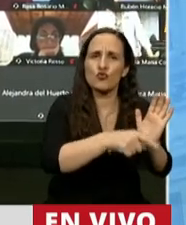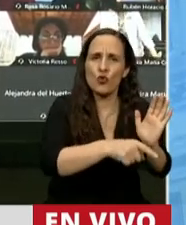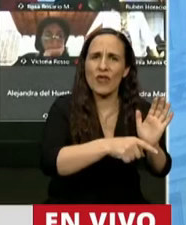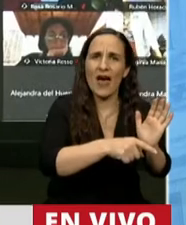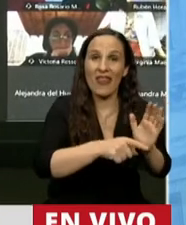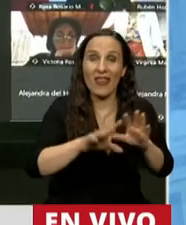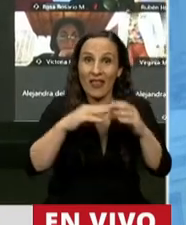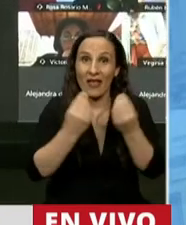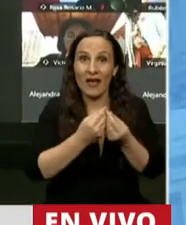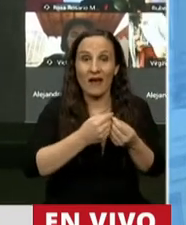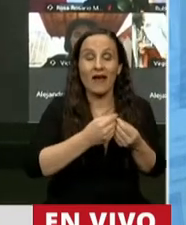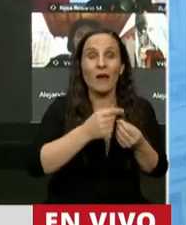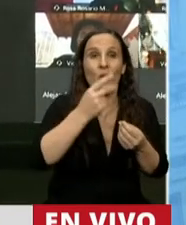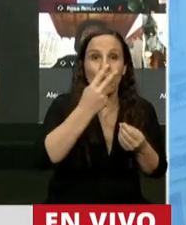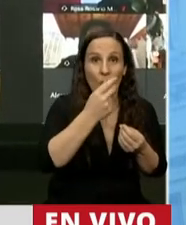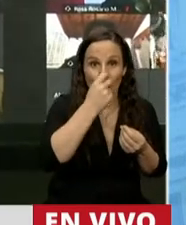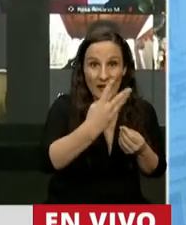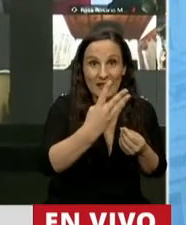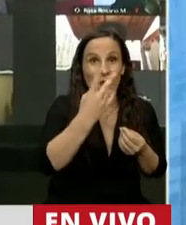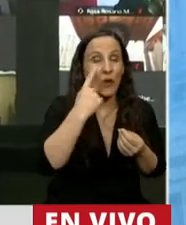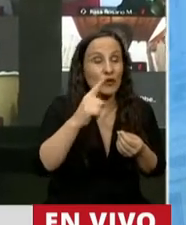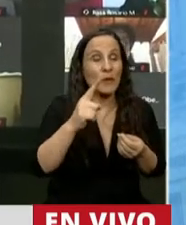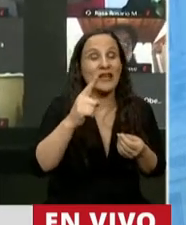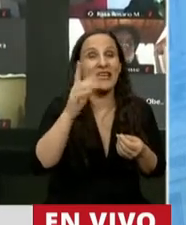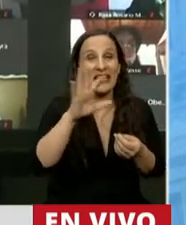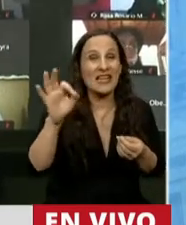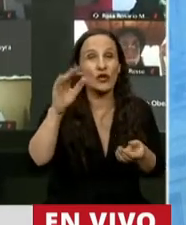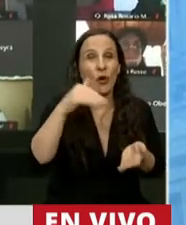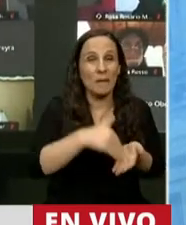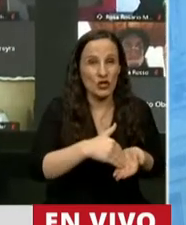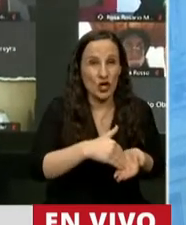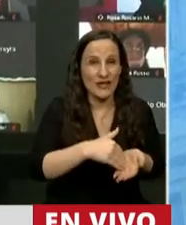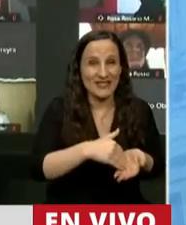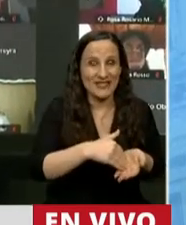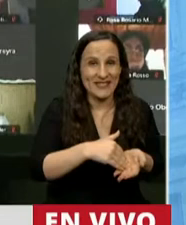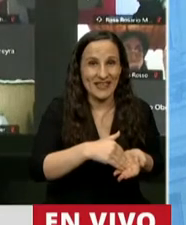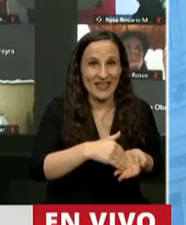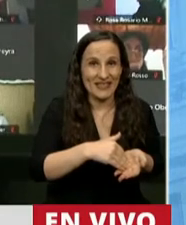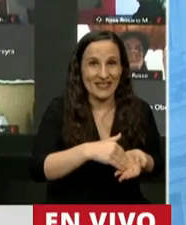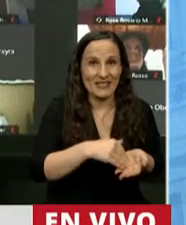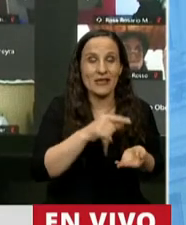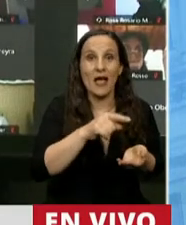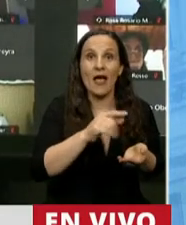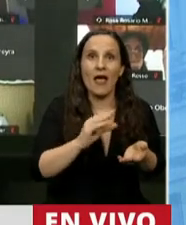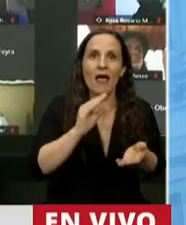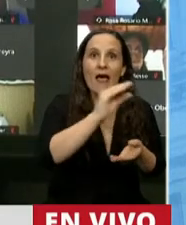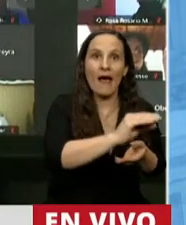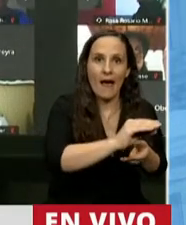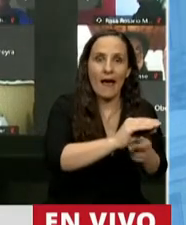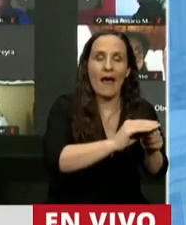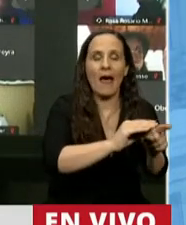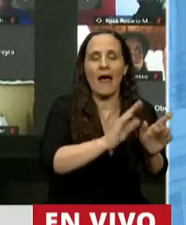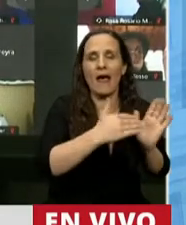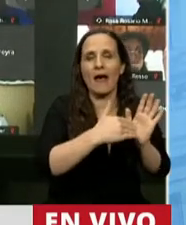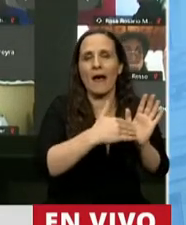la doceaba parte de pesos 24.500 millones, que se considerarán a cuenta del monto que finalmente se